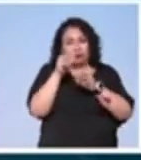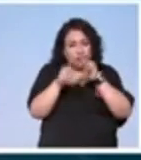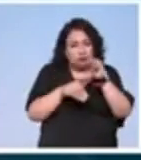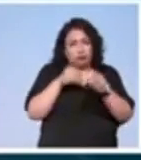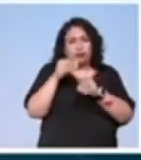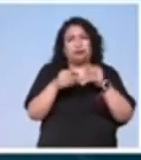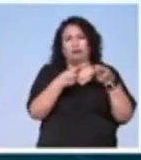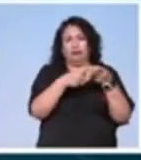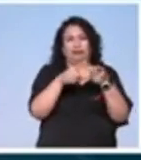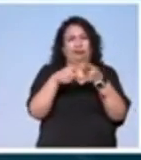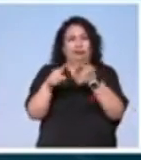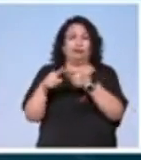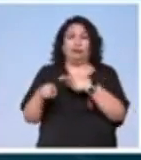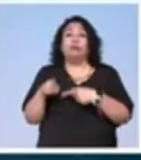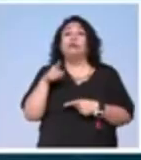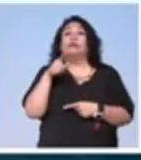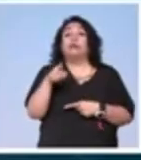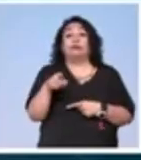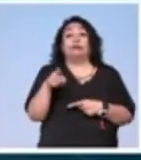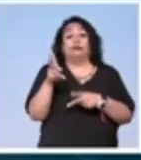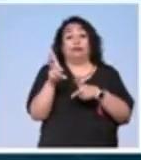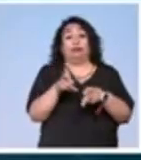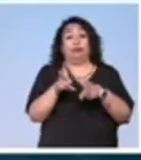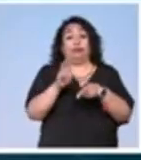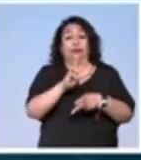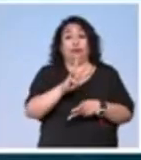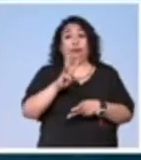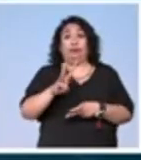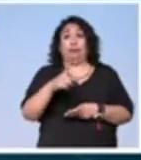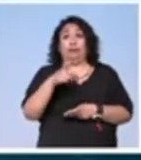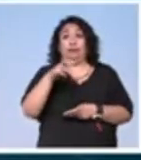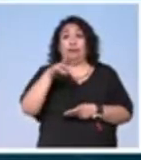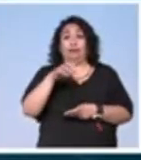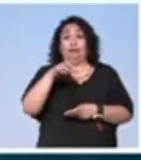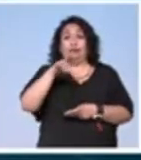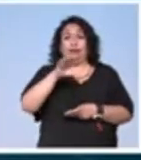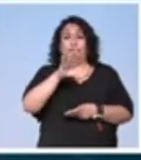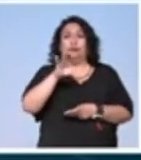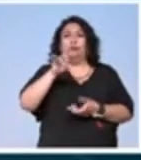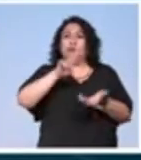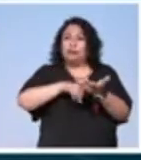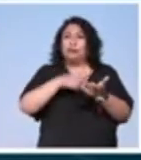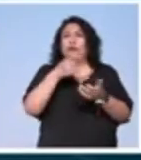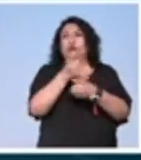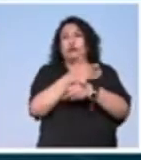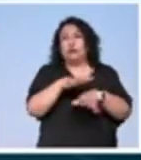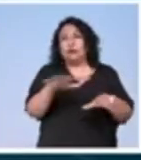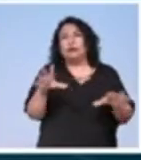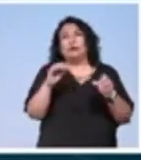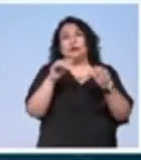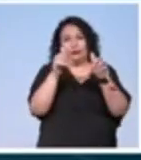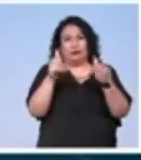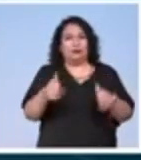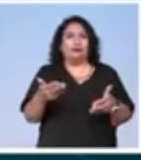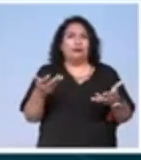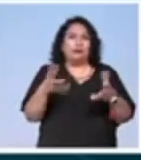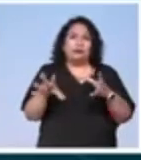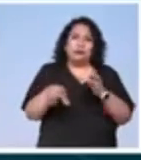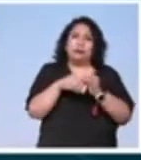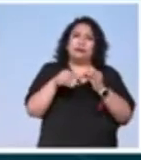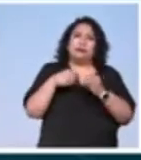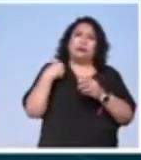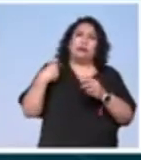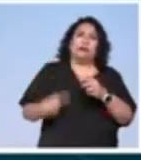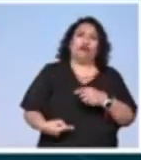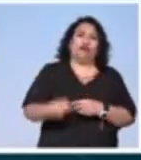videoinstalación. El acervo Grace Quintanilla Cobo reúne parte de los documentos y obras que produjo y recopiló a lo